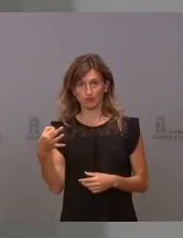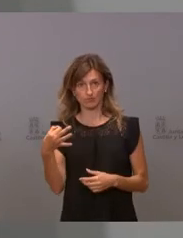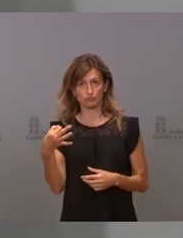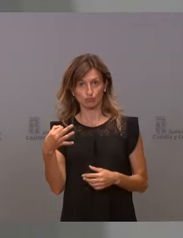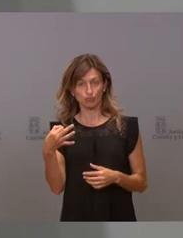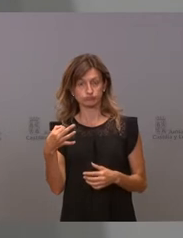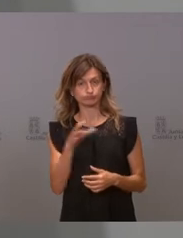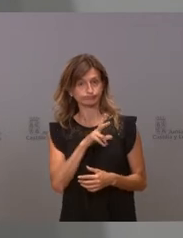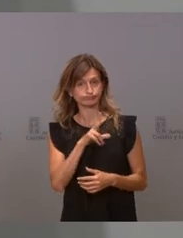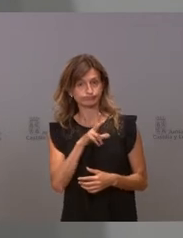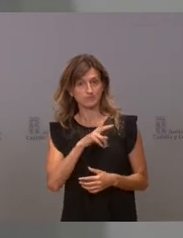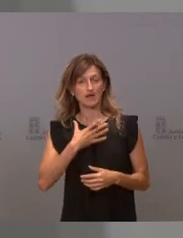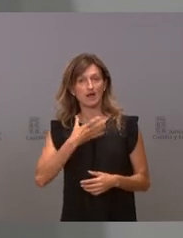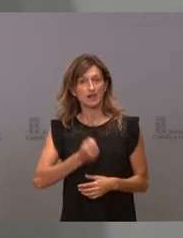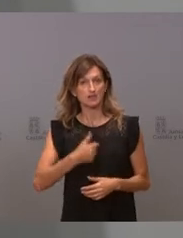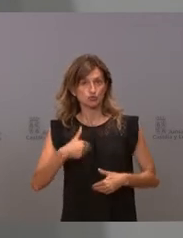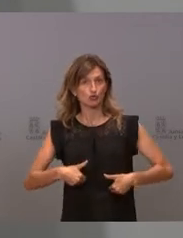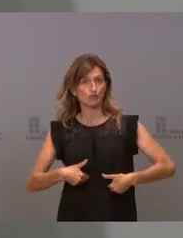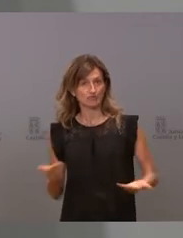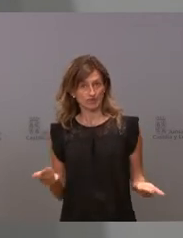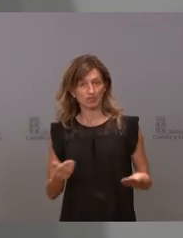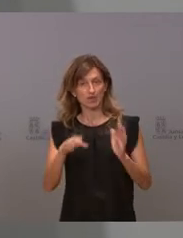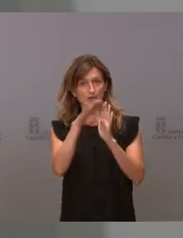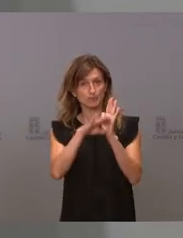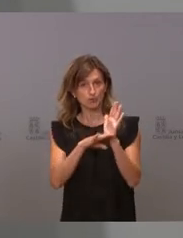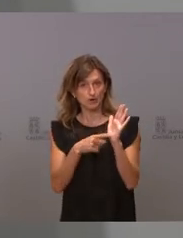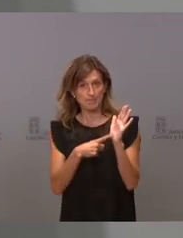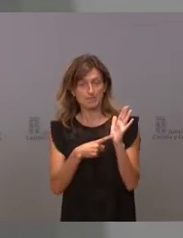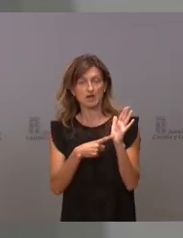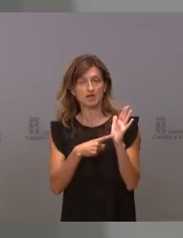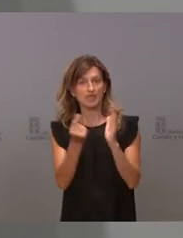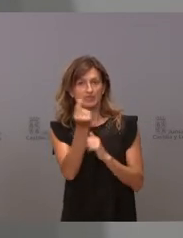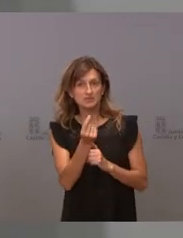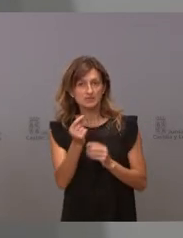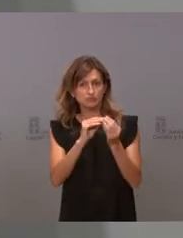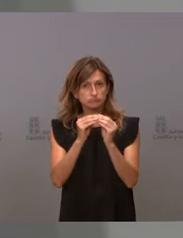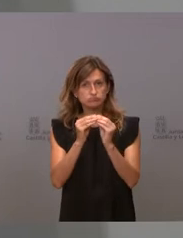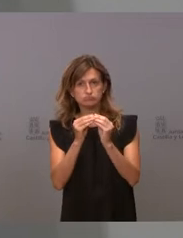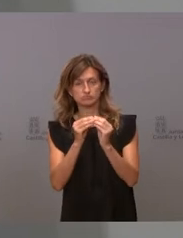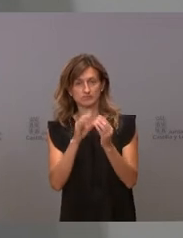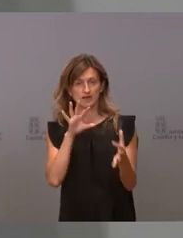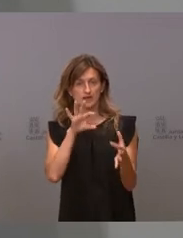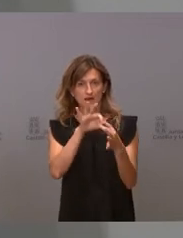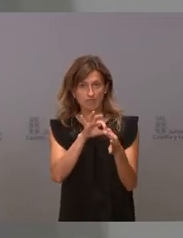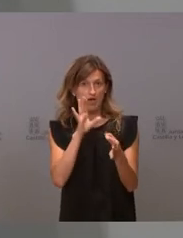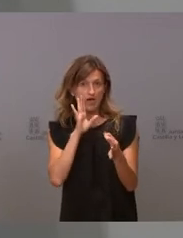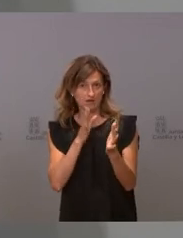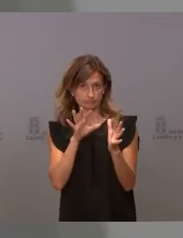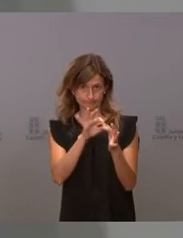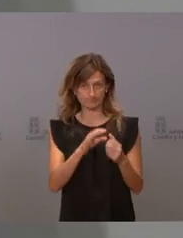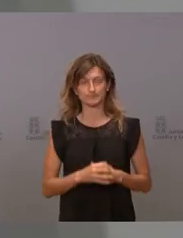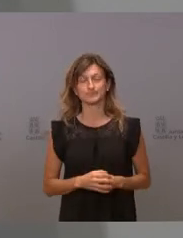cordial con el alcalde, y yo confío que el programa se haya diseñado teniendo en cuenta estas limitaciones. Pero, insisto,